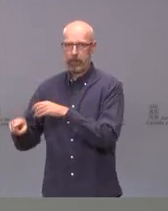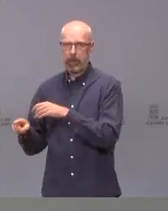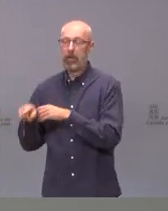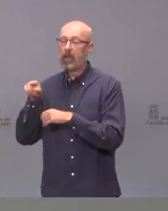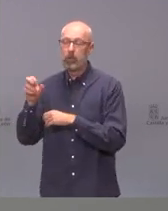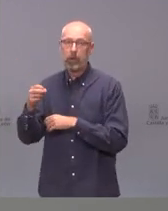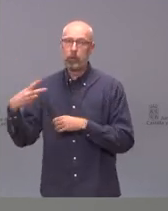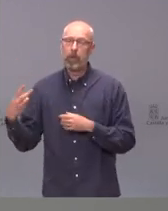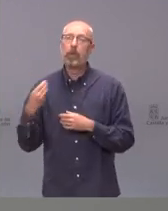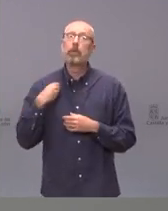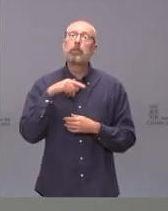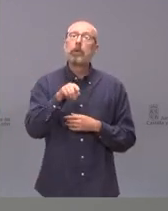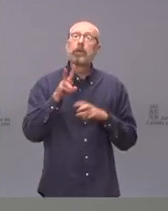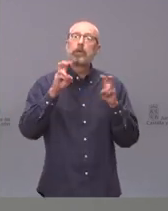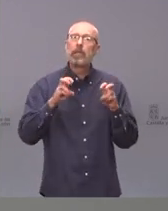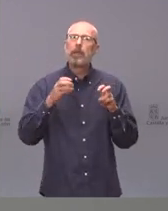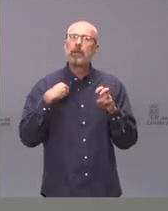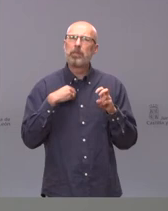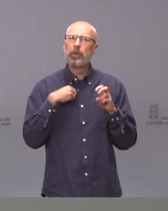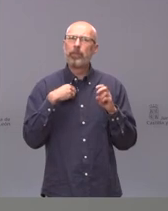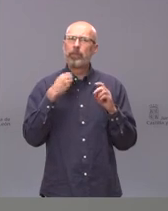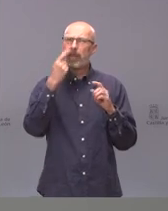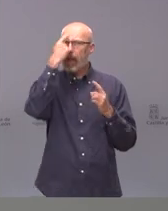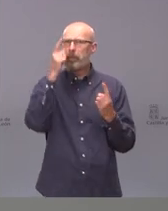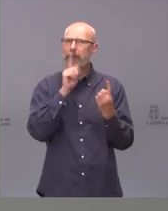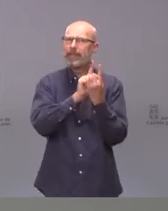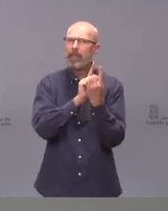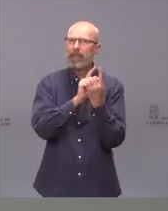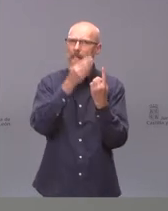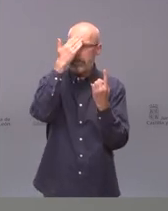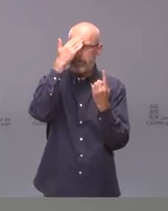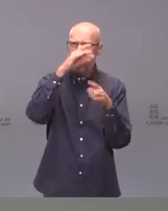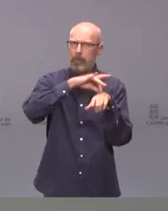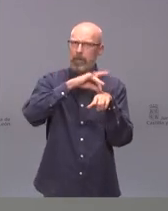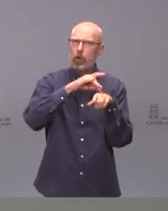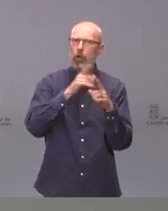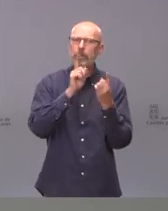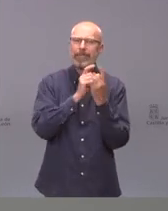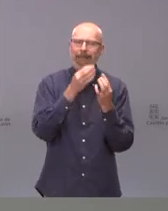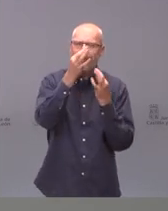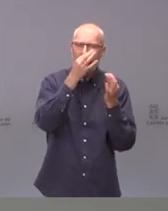cuanto a la presencialidad, lo estoy buscando, pero creo que no los tenemos, desde luego aquí no los tengo provincializados.